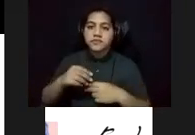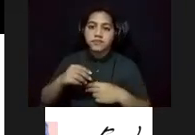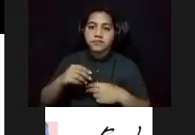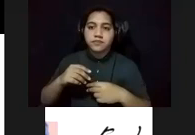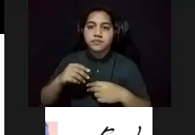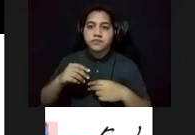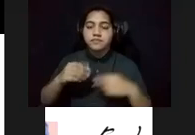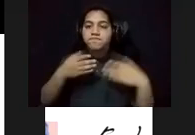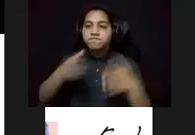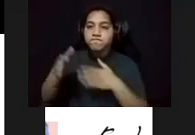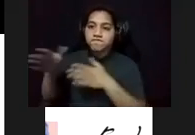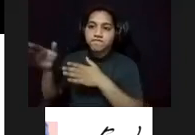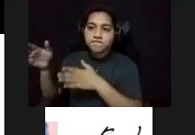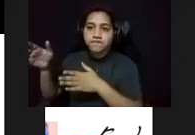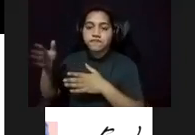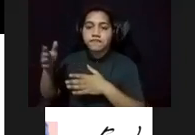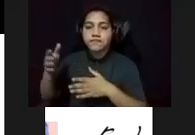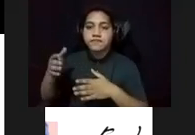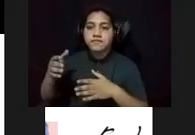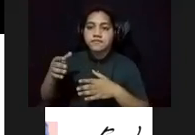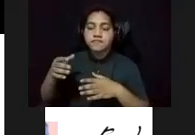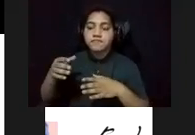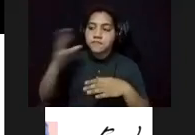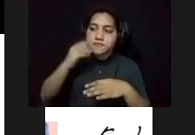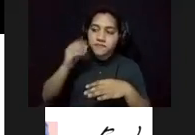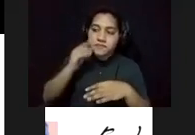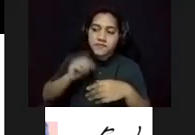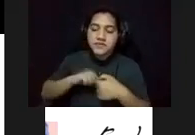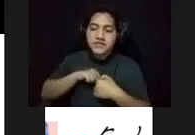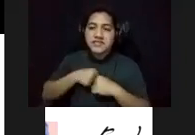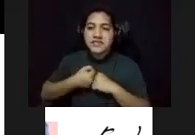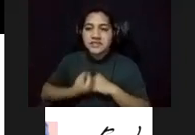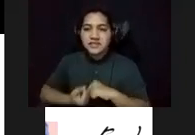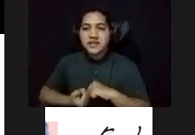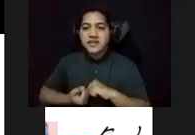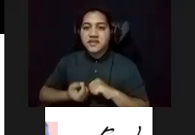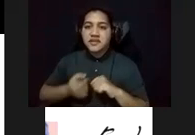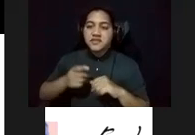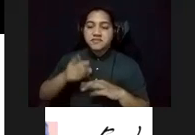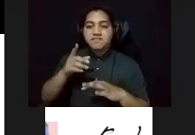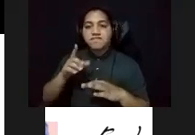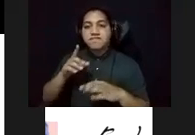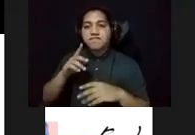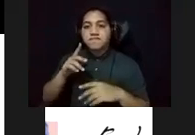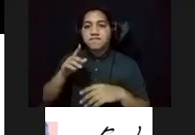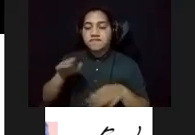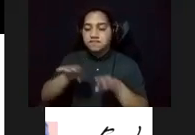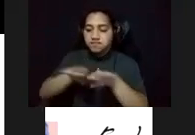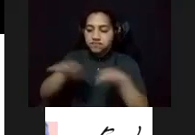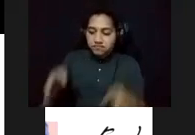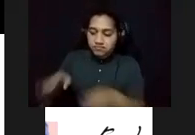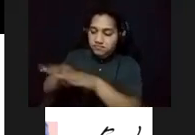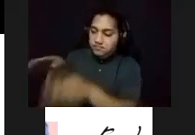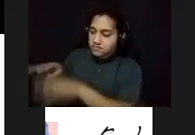callejuelas y callejones, experimenta el dolor de la humanidad que yace en el suelo y los bancos, sin un lugar